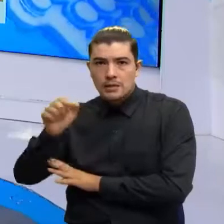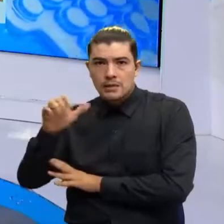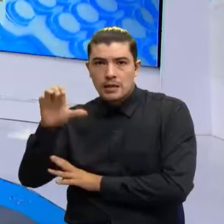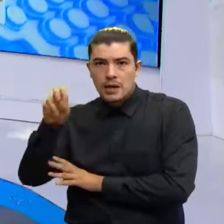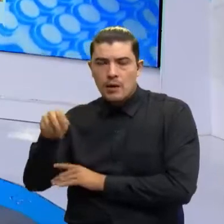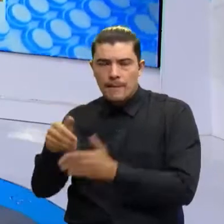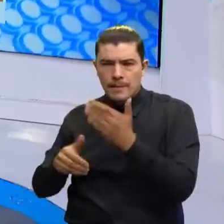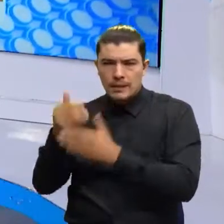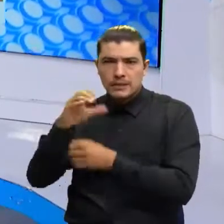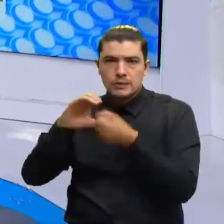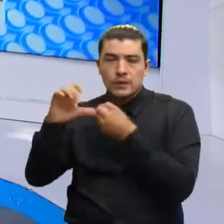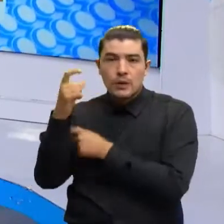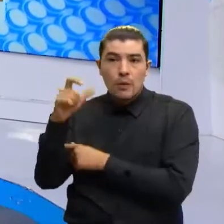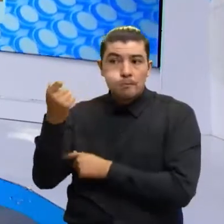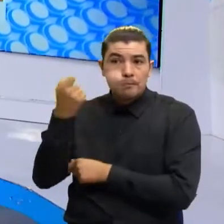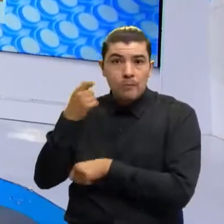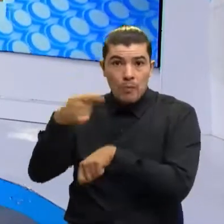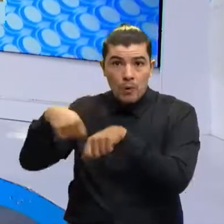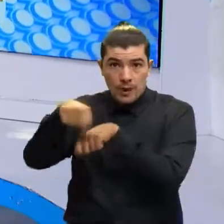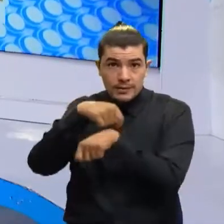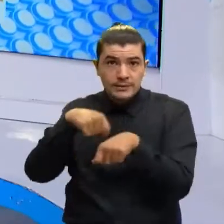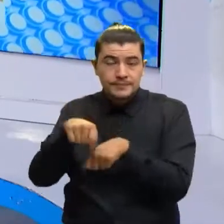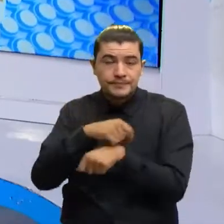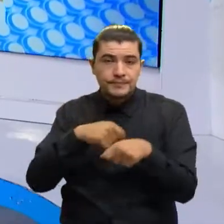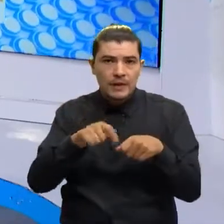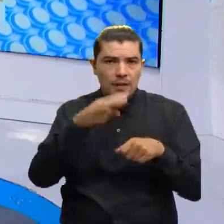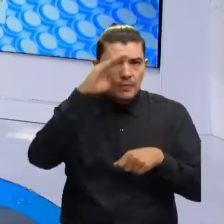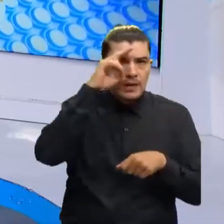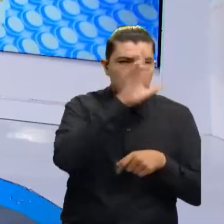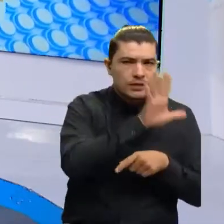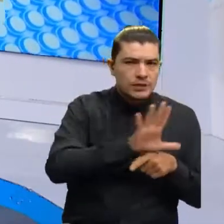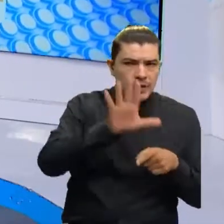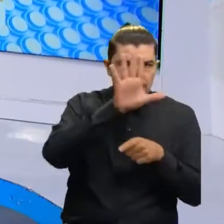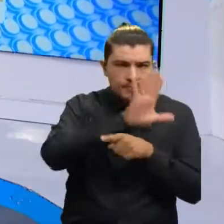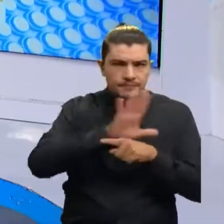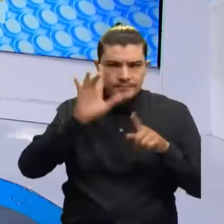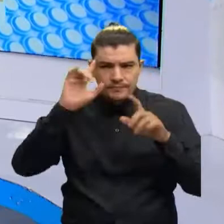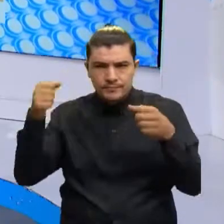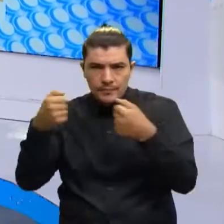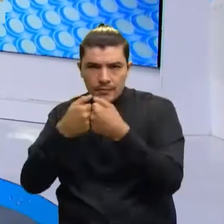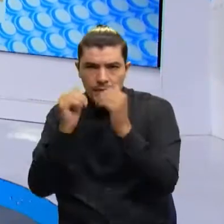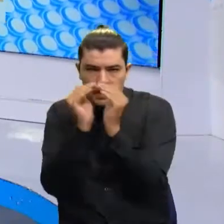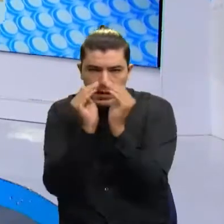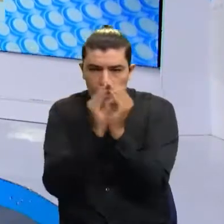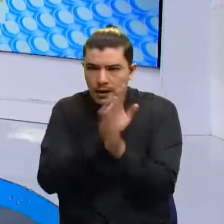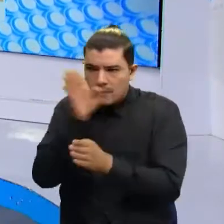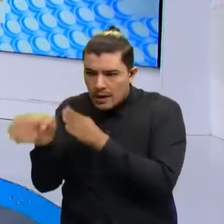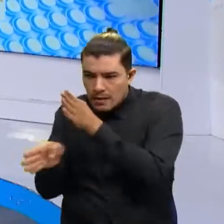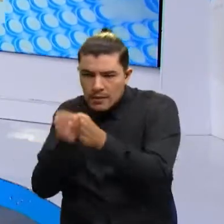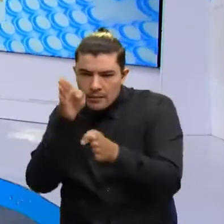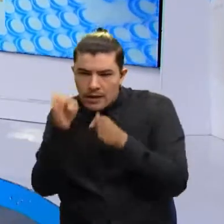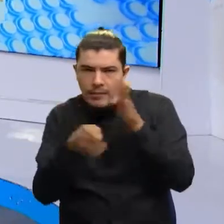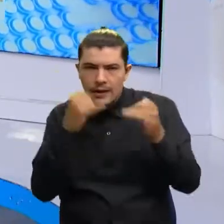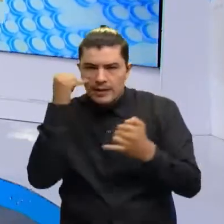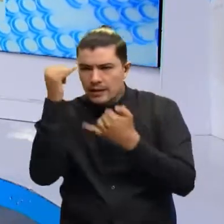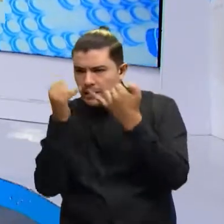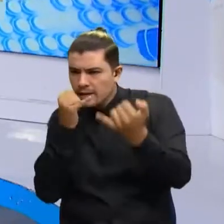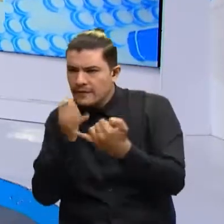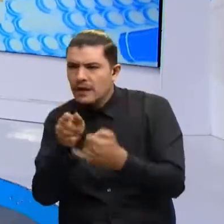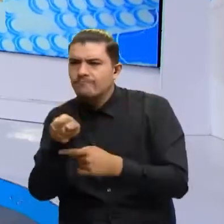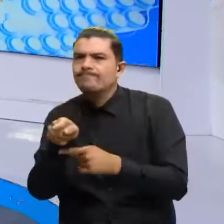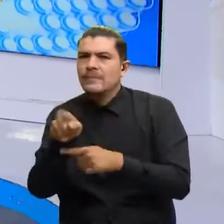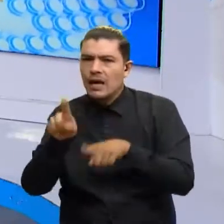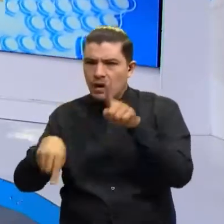En un operativo entre la Fiscalía, la Policía y el ICBF se realizaron allanamientos en lugares donde se identificaron prácticas de pornografía.